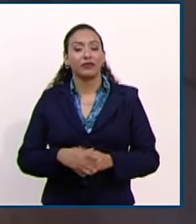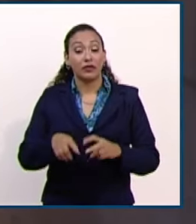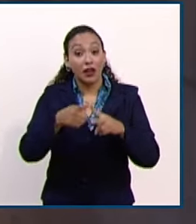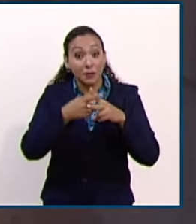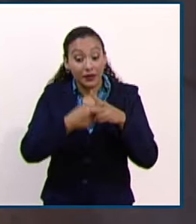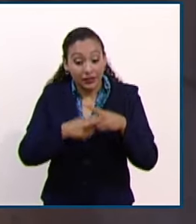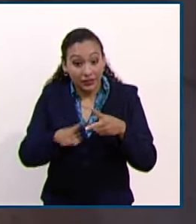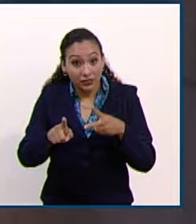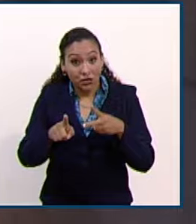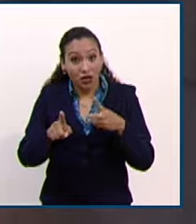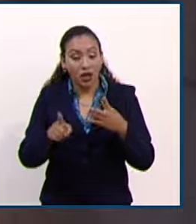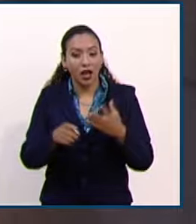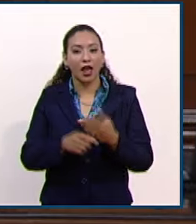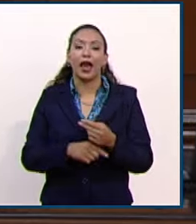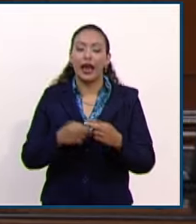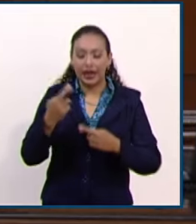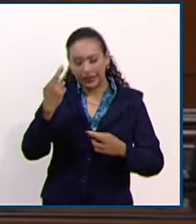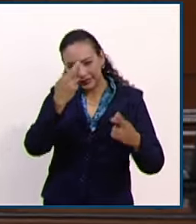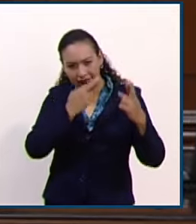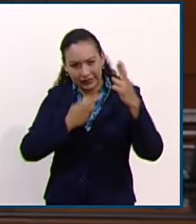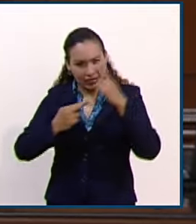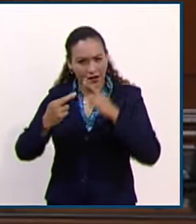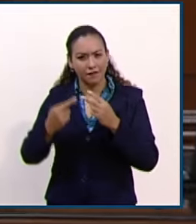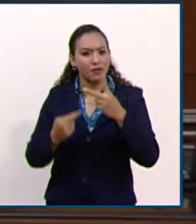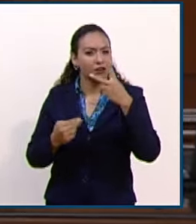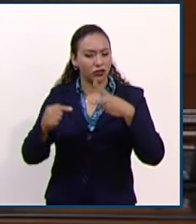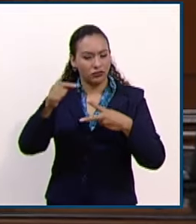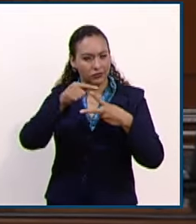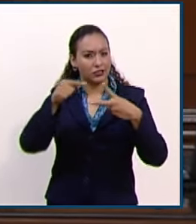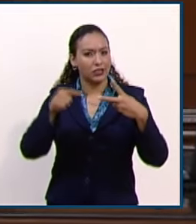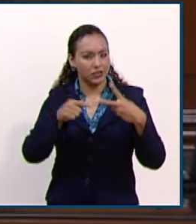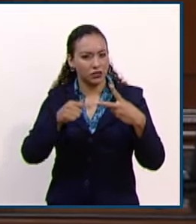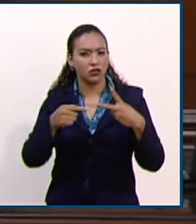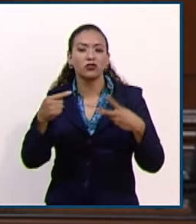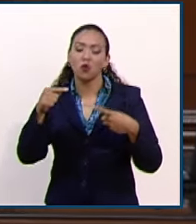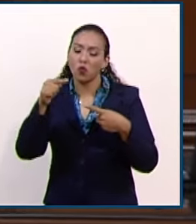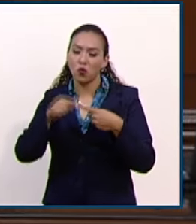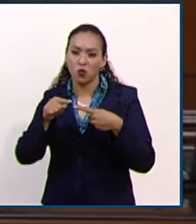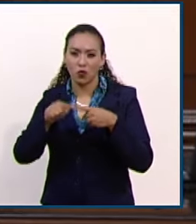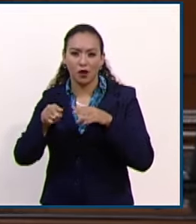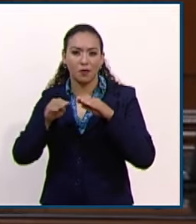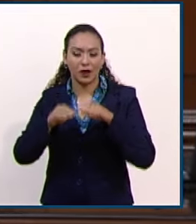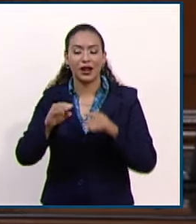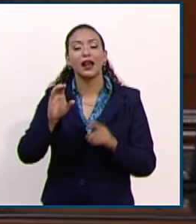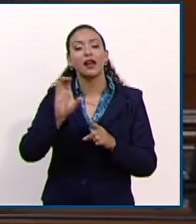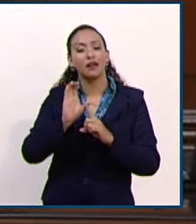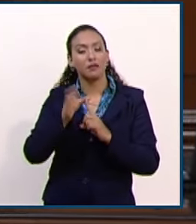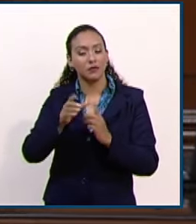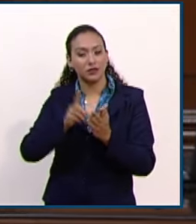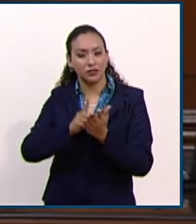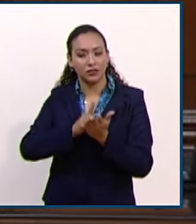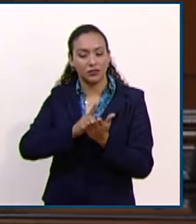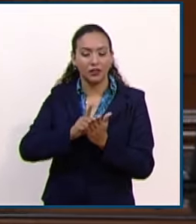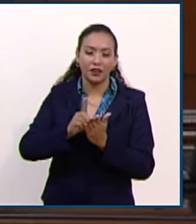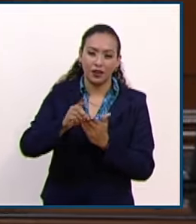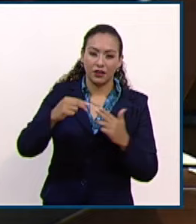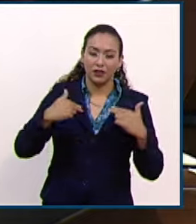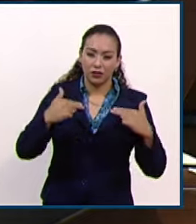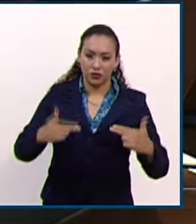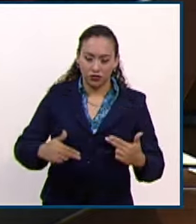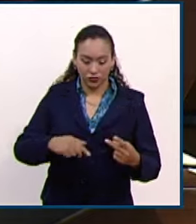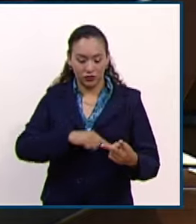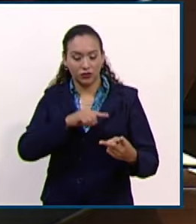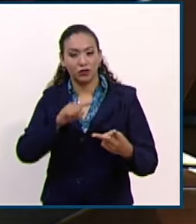estudio de dos acciones de inconstitucionalidad promovidas por la CNDH y diversas senadoras y senadores